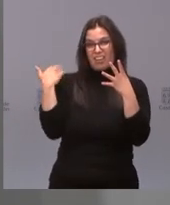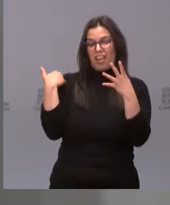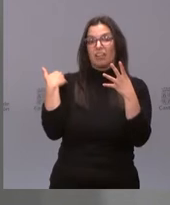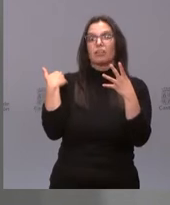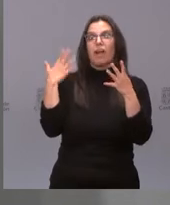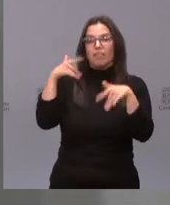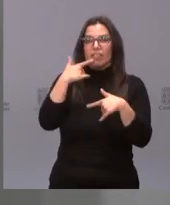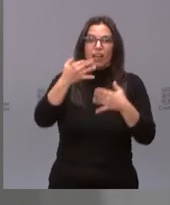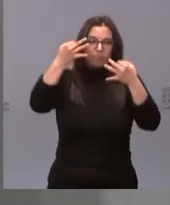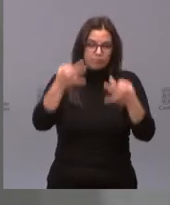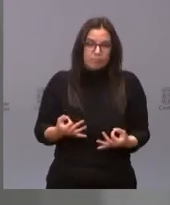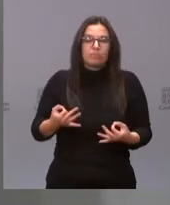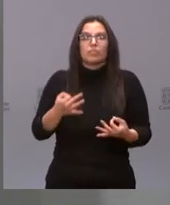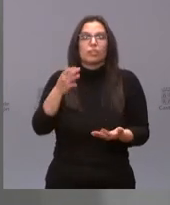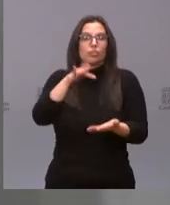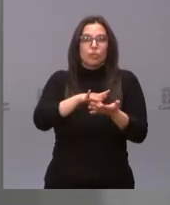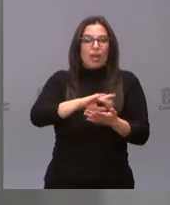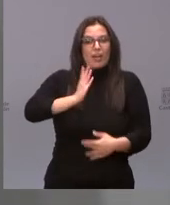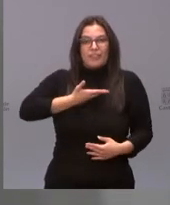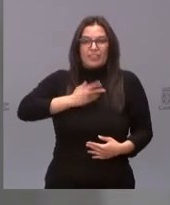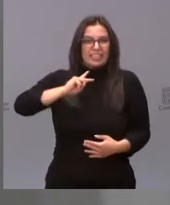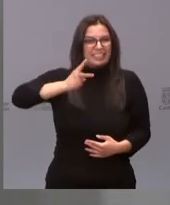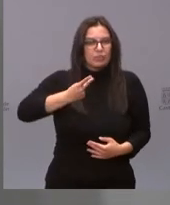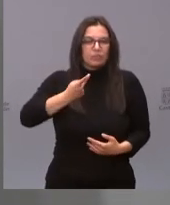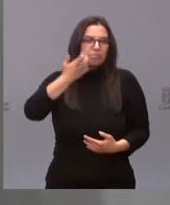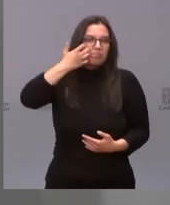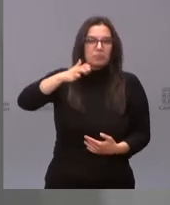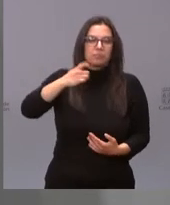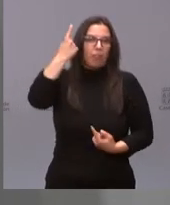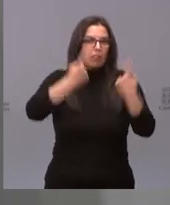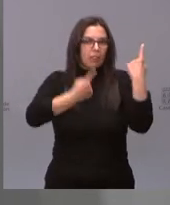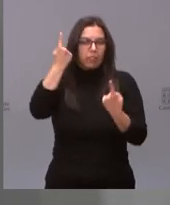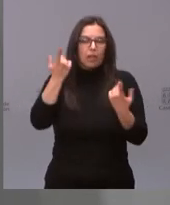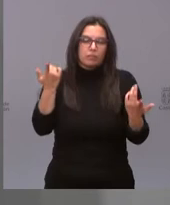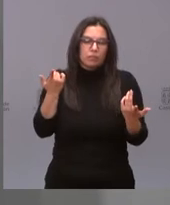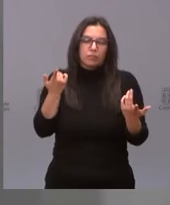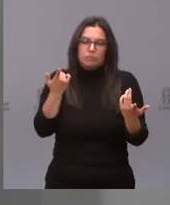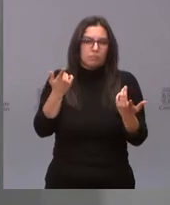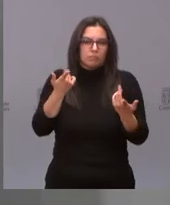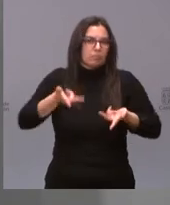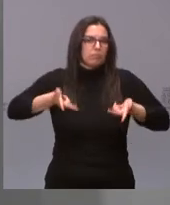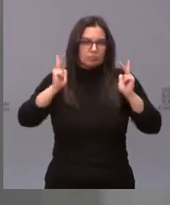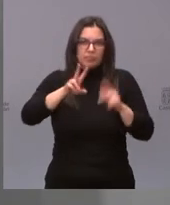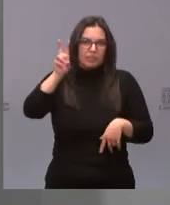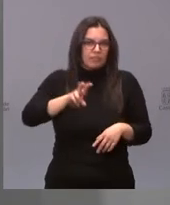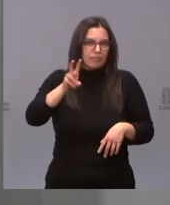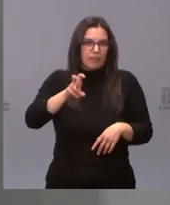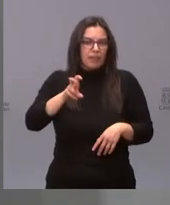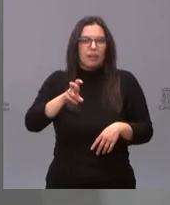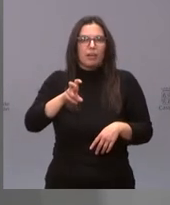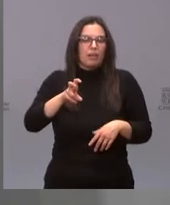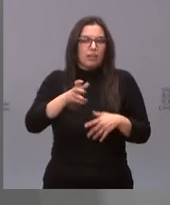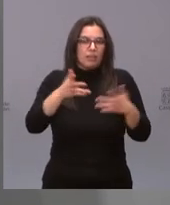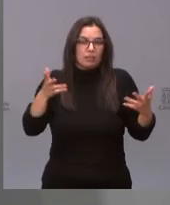transmita, que se trata de un efecto secundario muy raro y por lo tanto sea de gran… bueno, porque